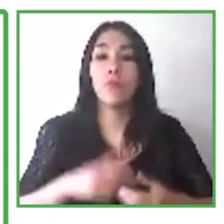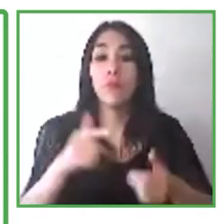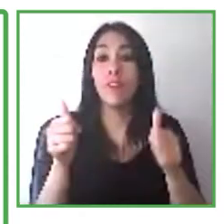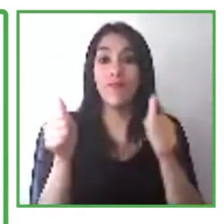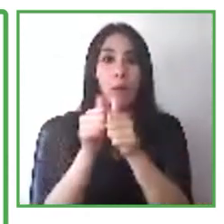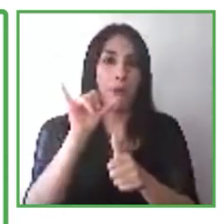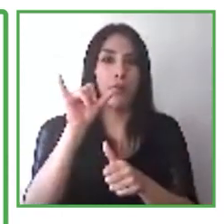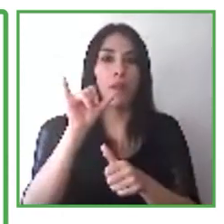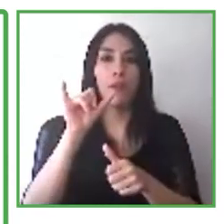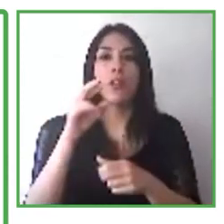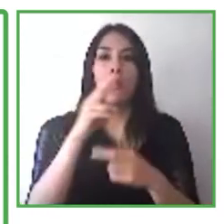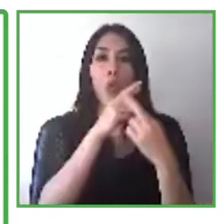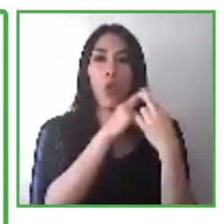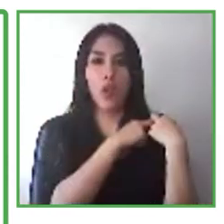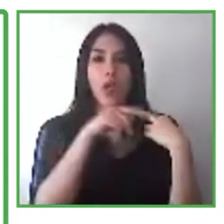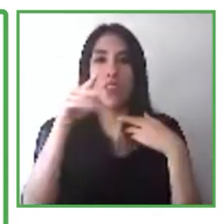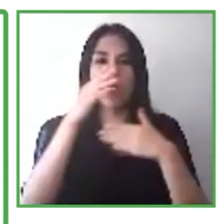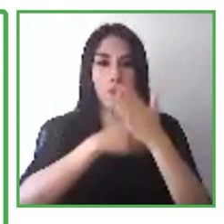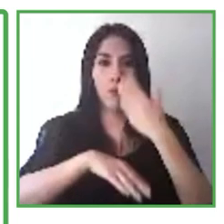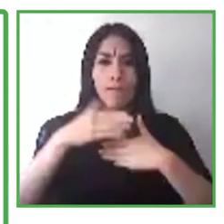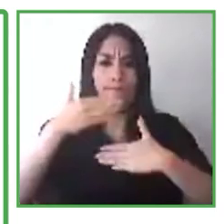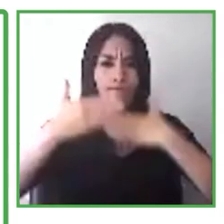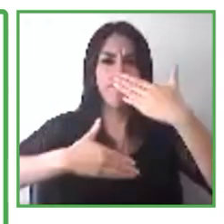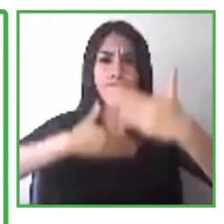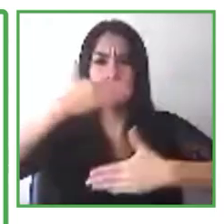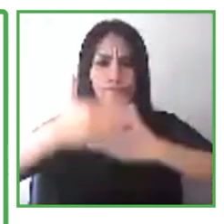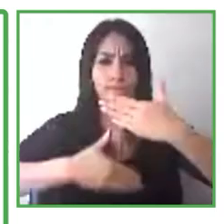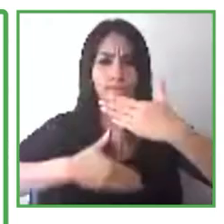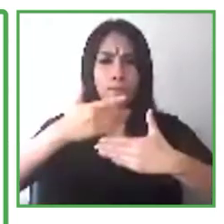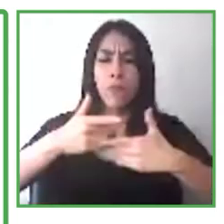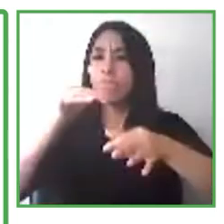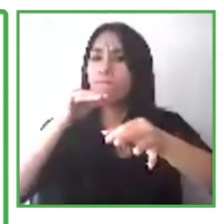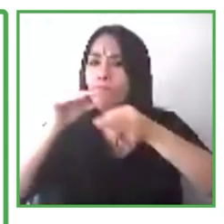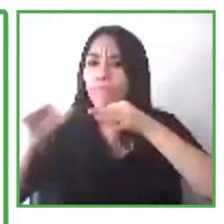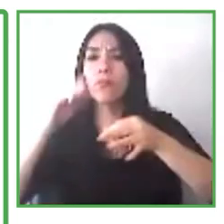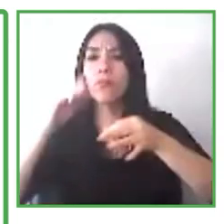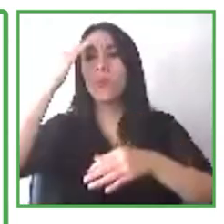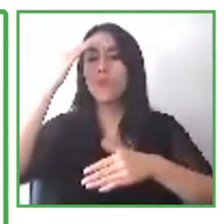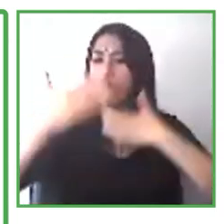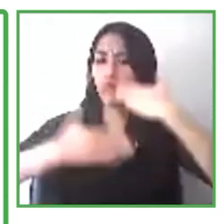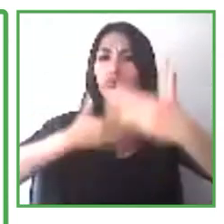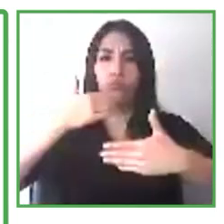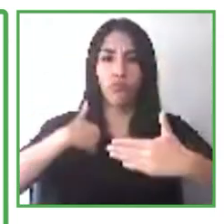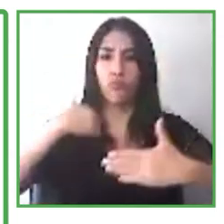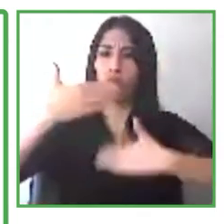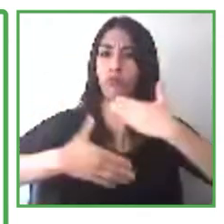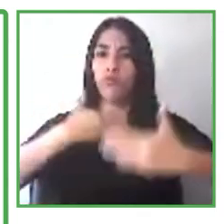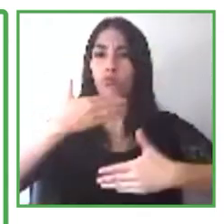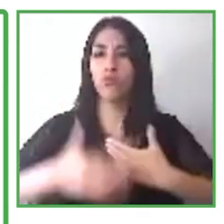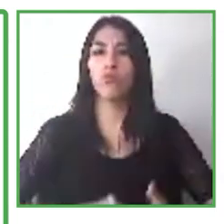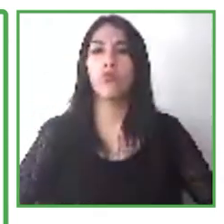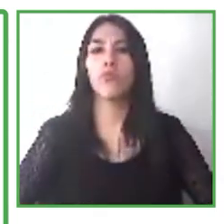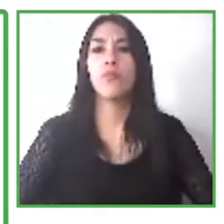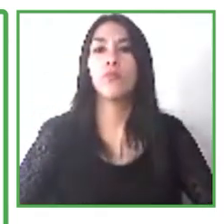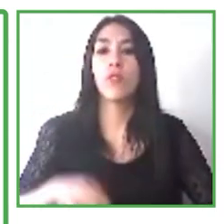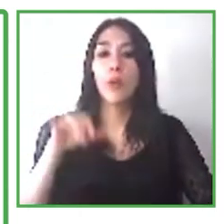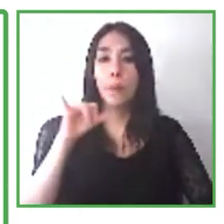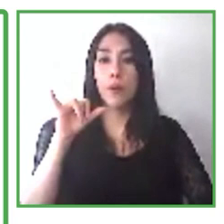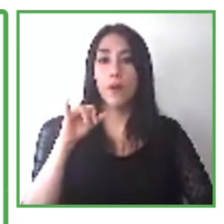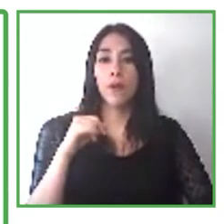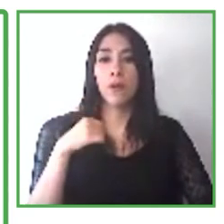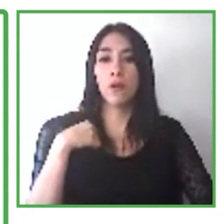seguir instrucciones y procesos cuando se les dice o cuando se les entrega